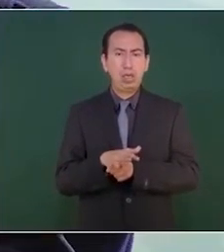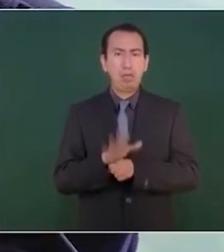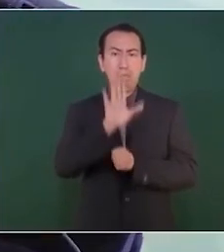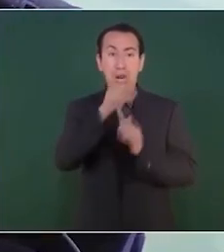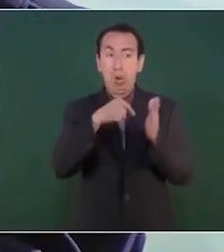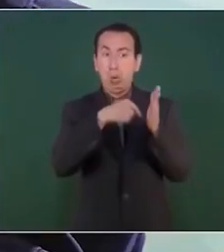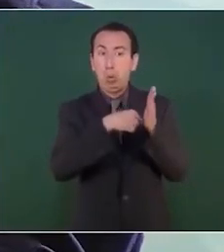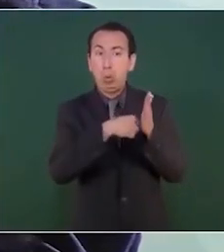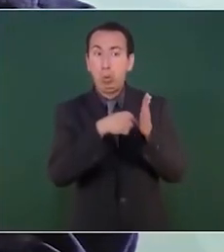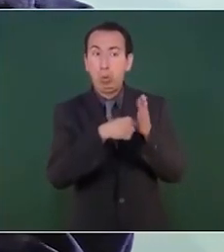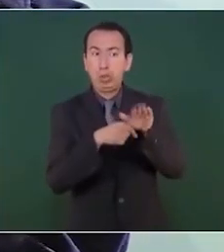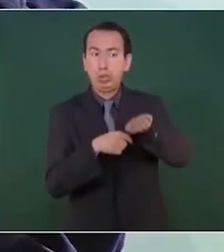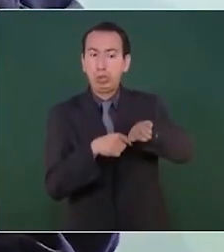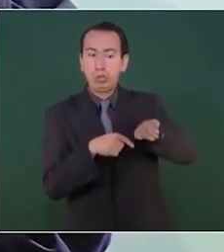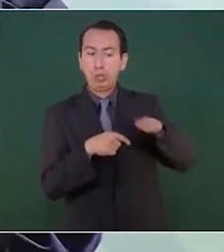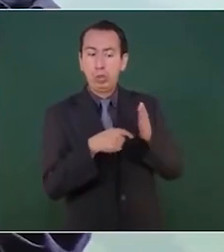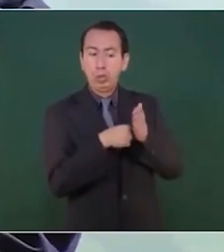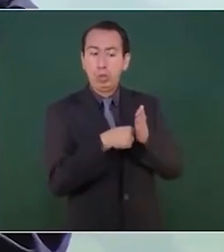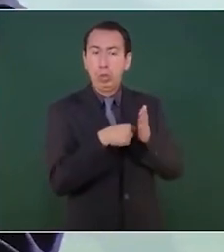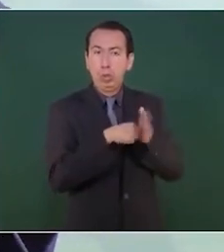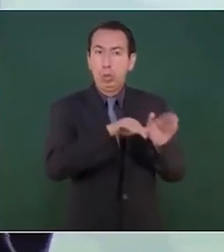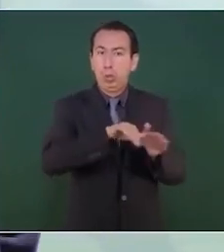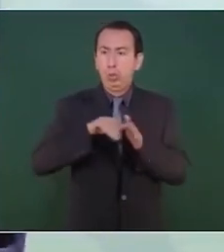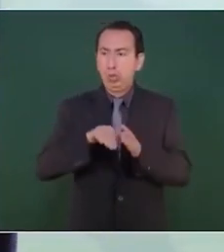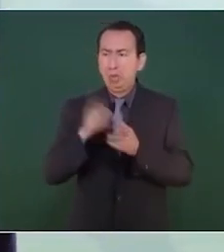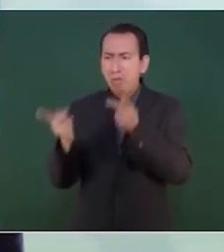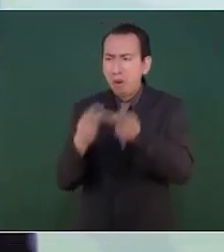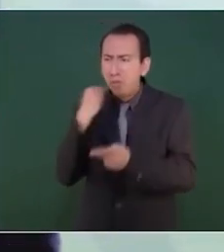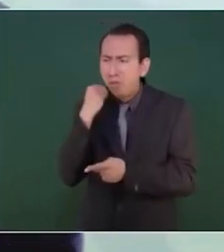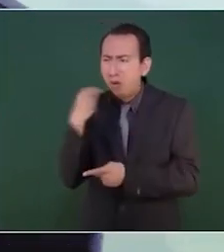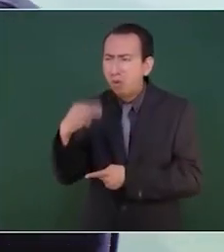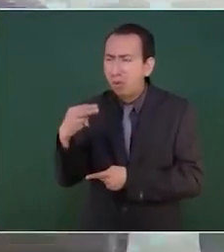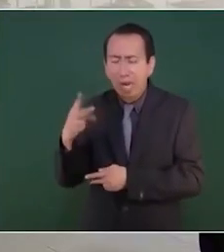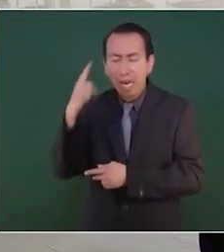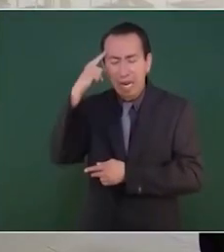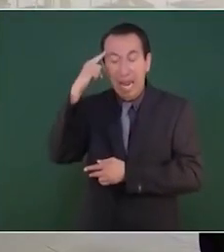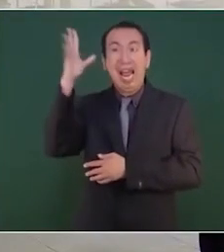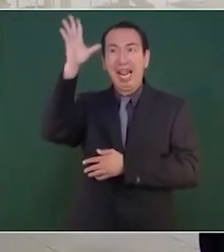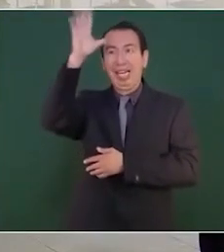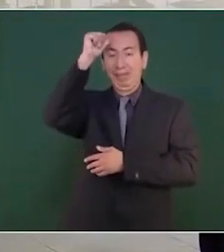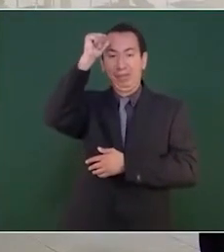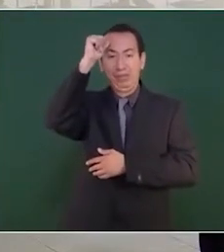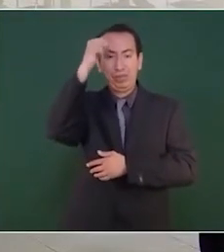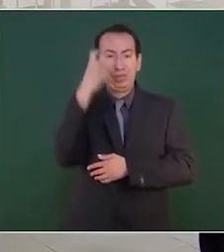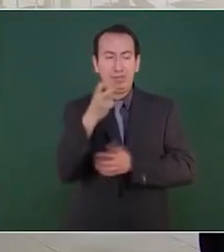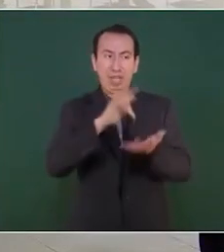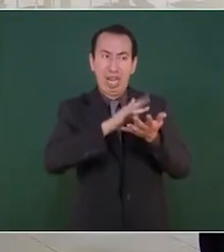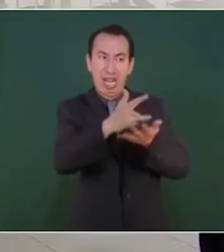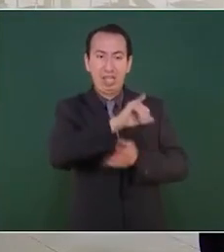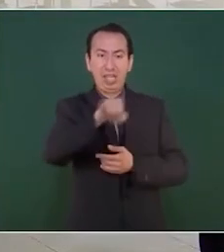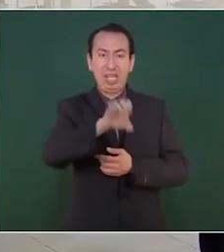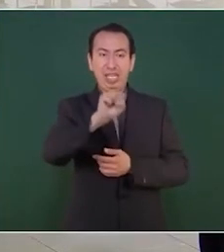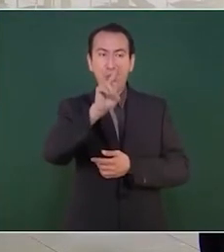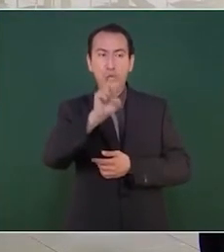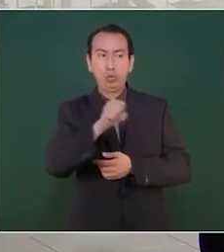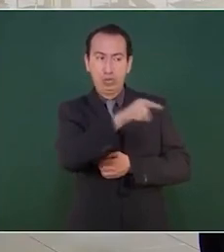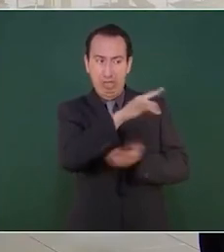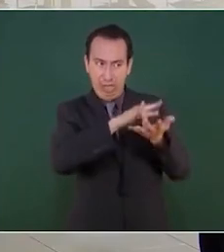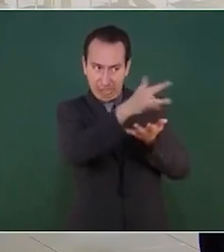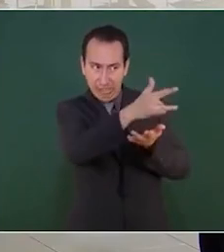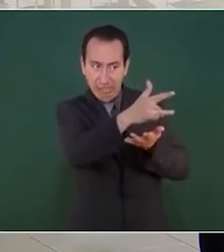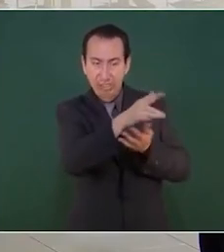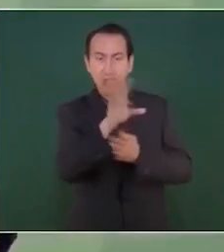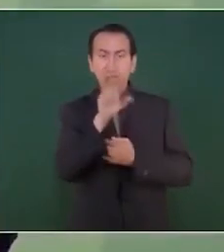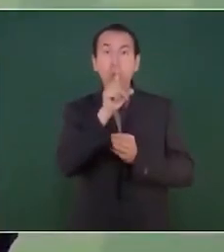le iba a preguntar aquí al abogado pero me ayudó Jesús no